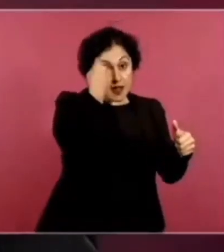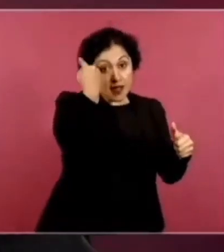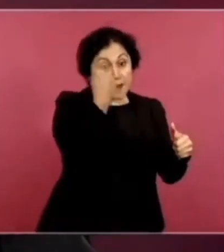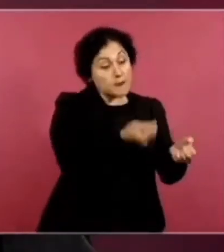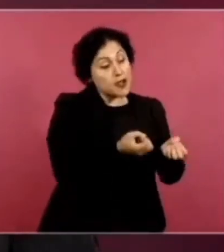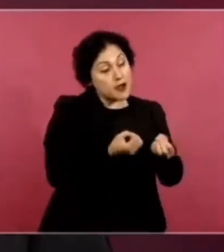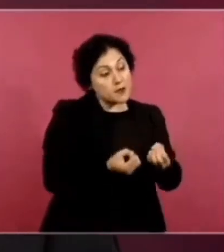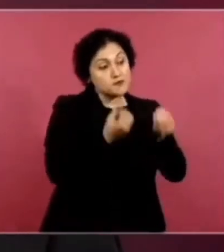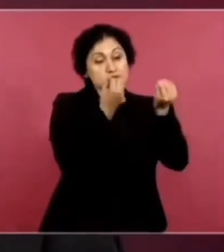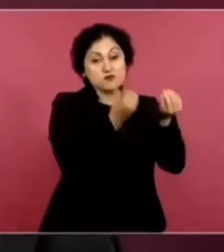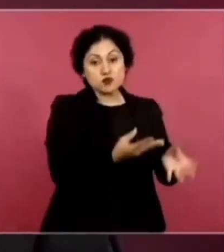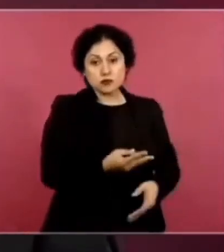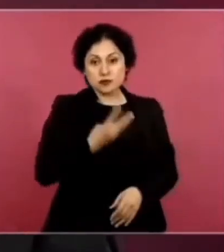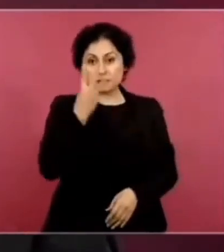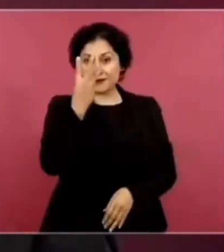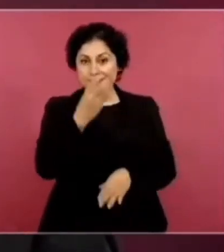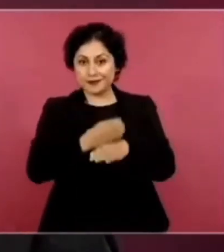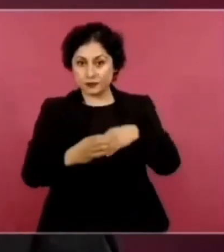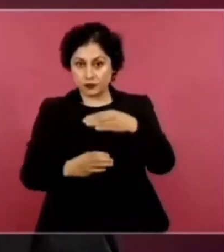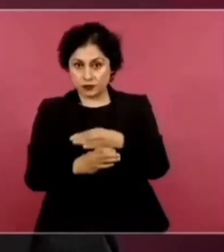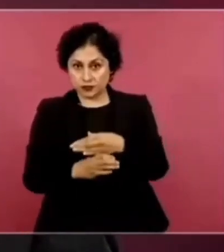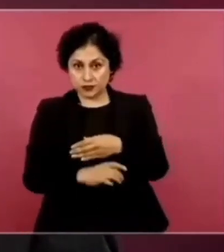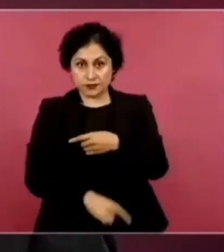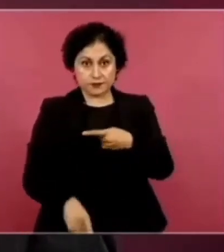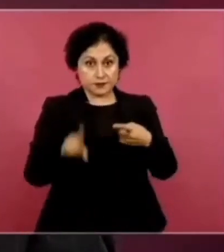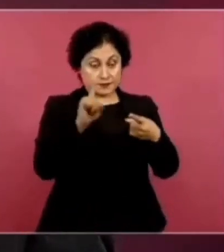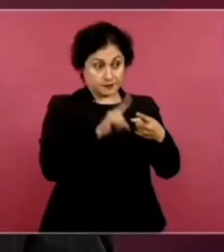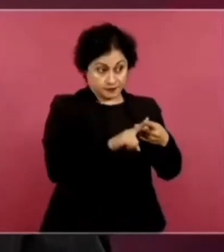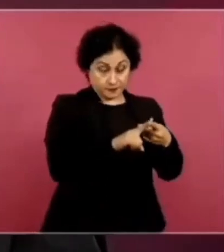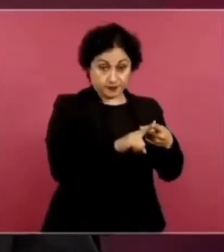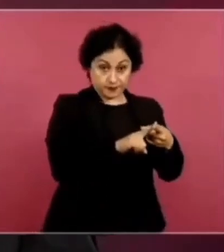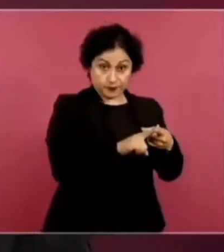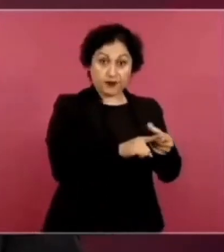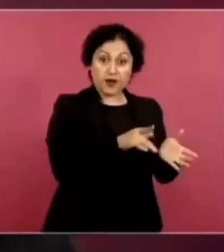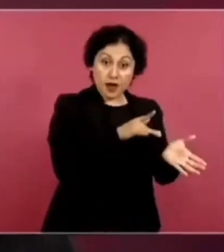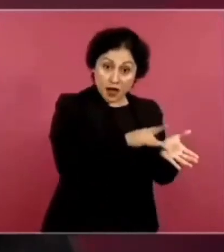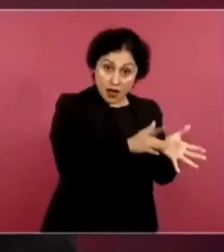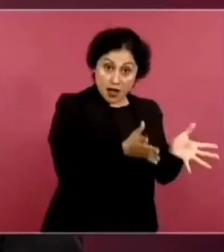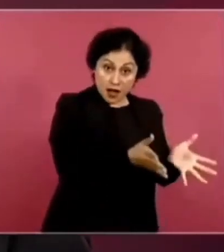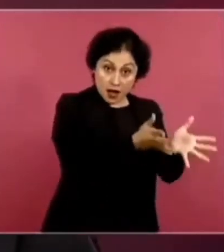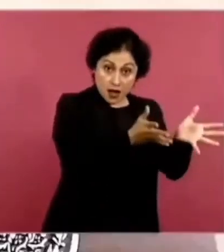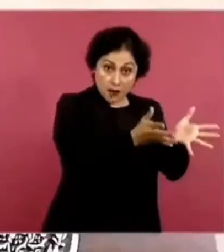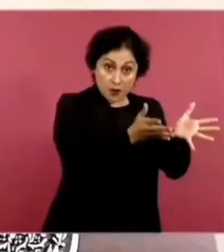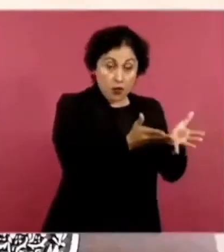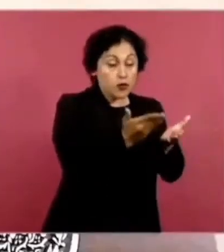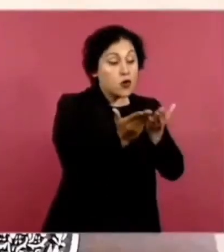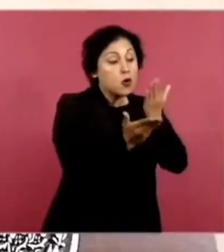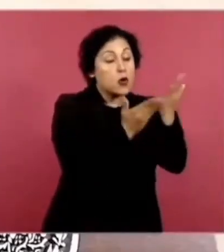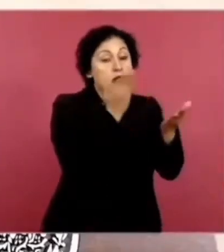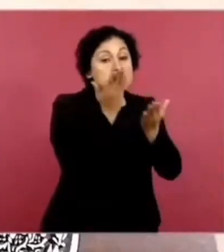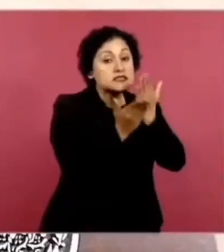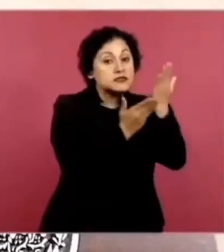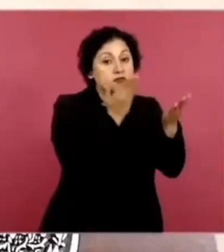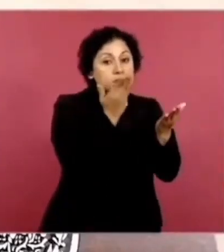Estudio, que la educación sea gratuita en Estados Unidos.